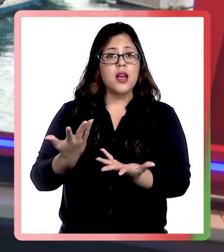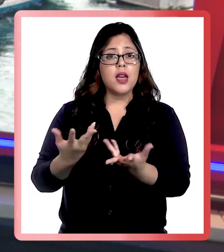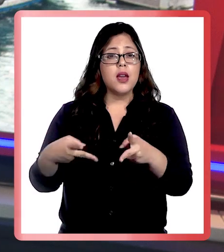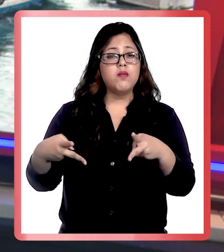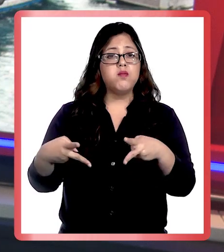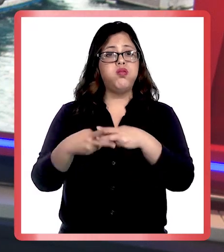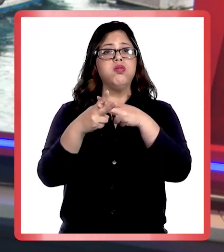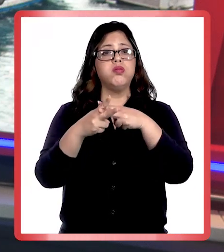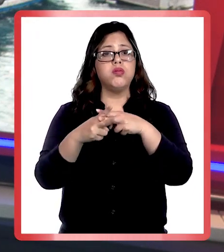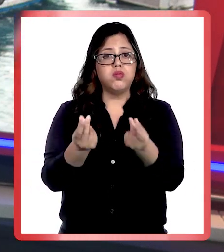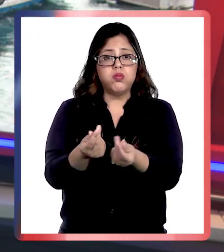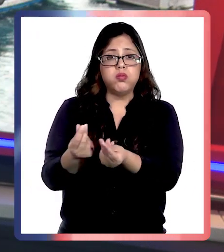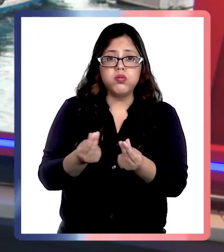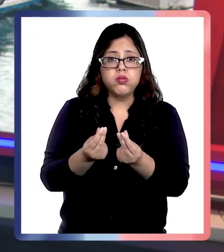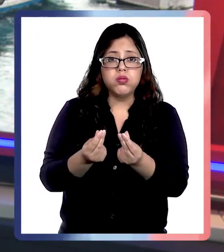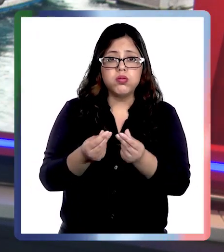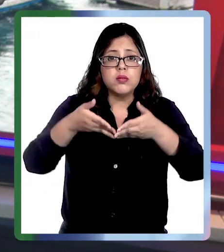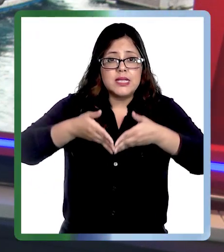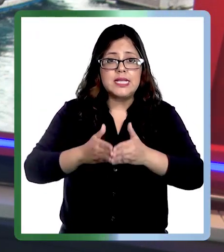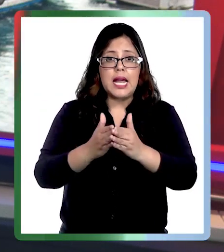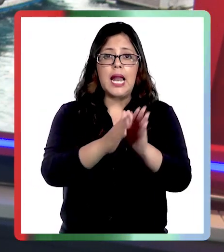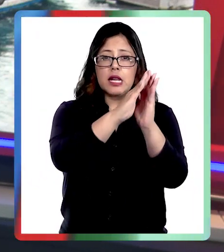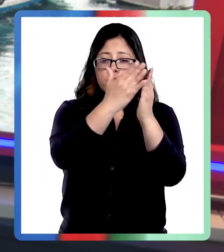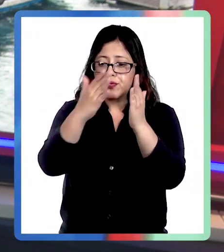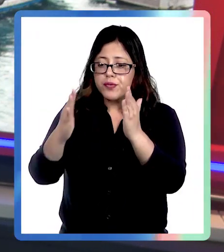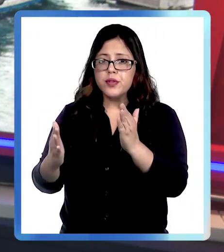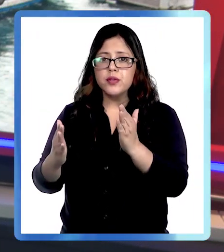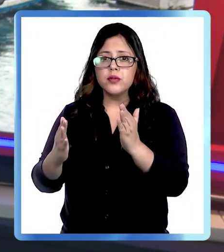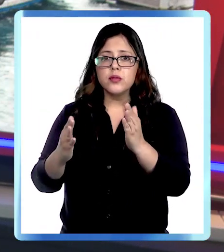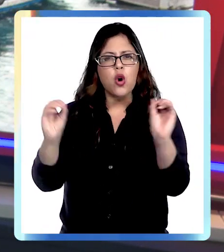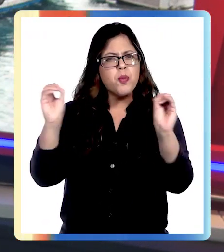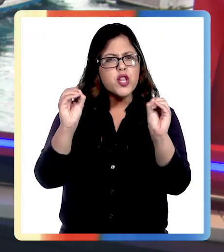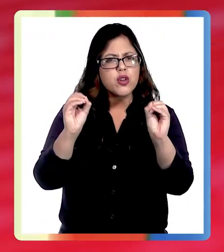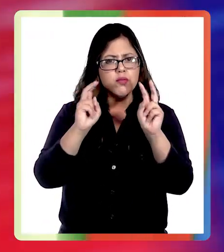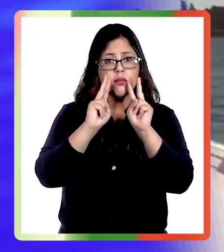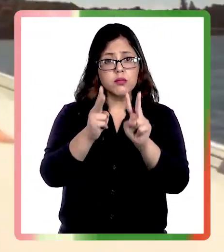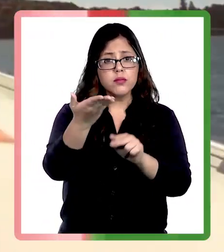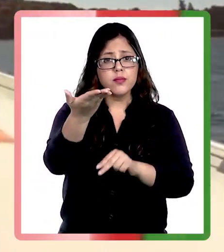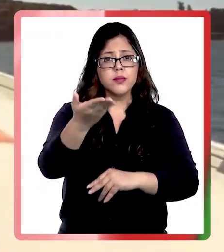Biblio Lancha. De las reacciones en la región de los lagos nos cuenta Vertice TV.